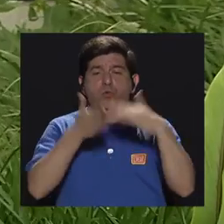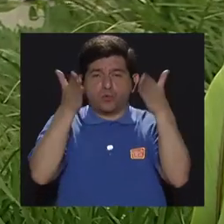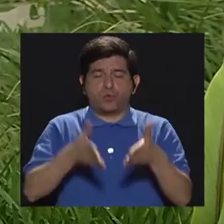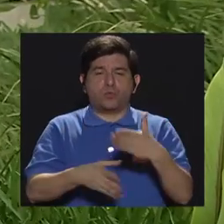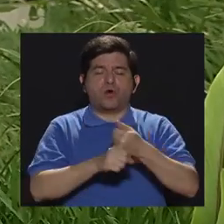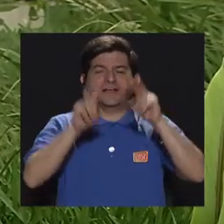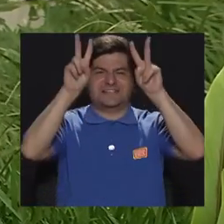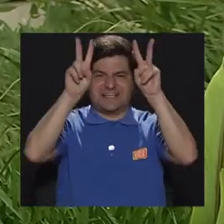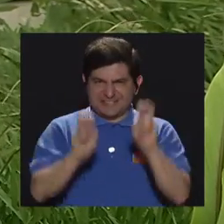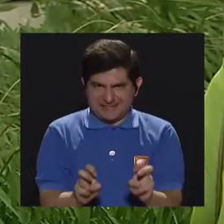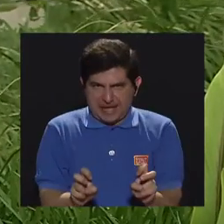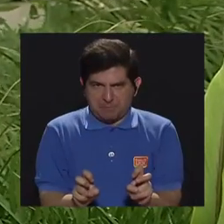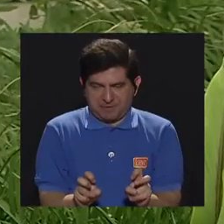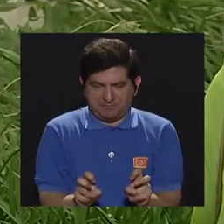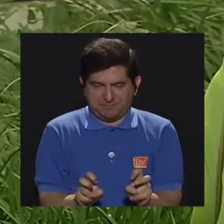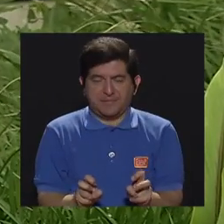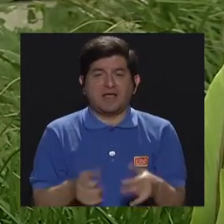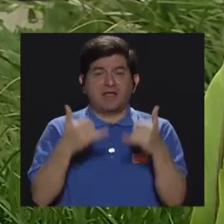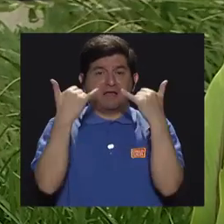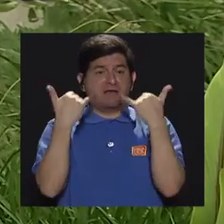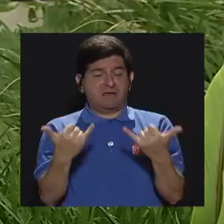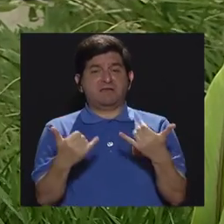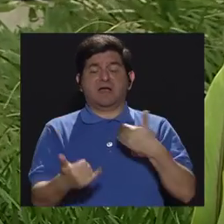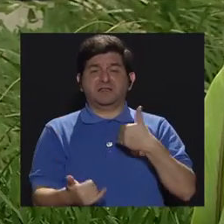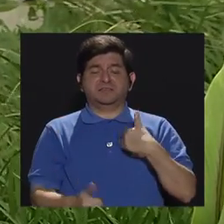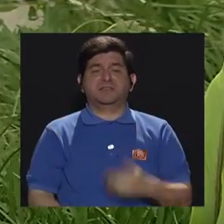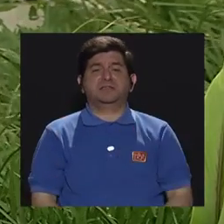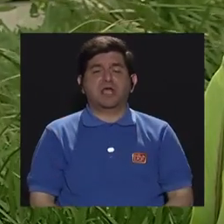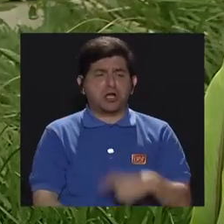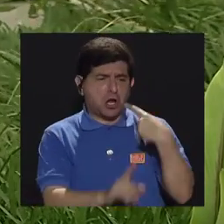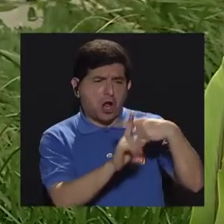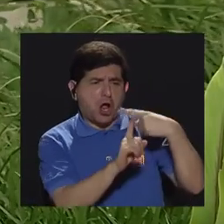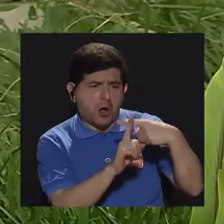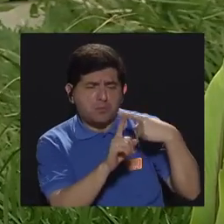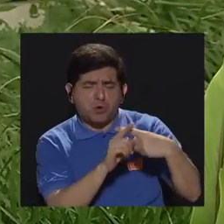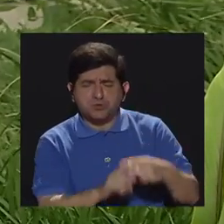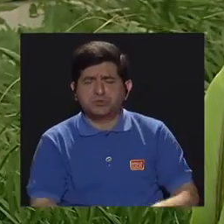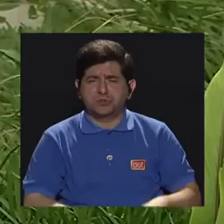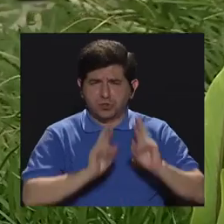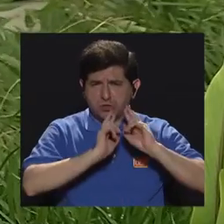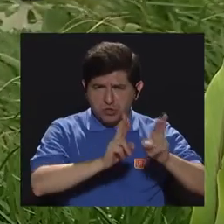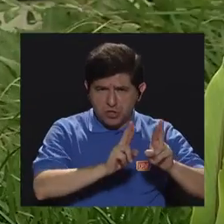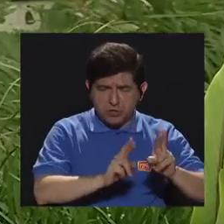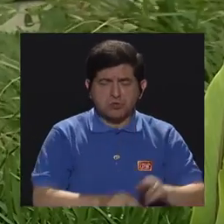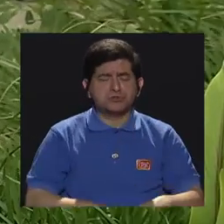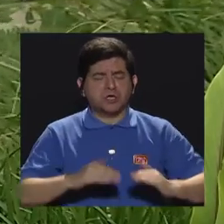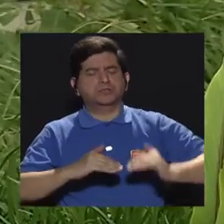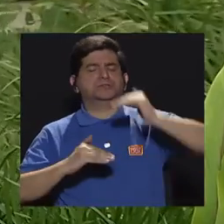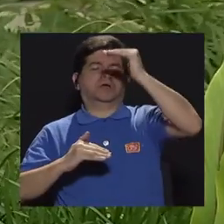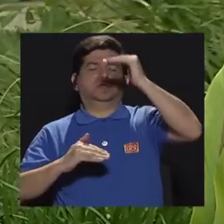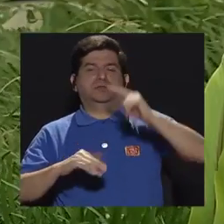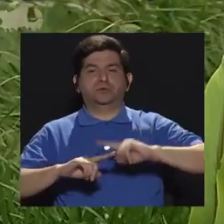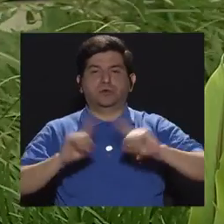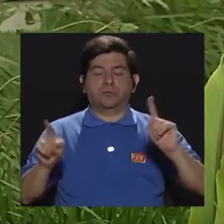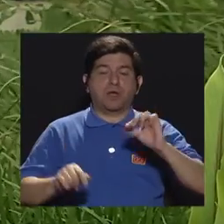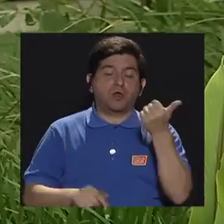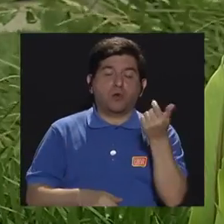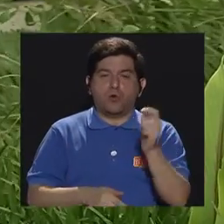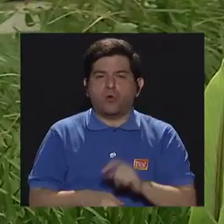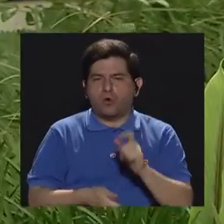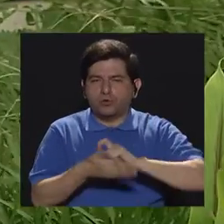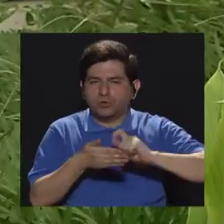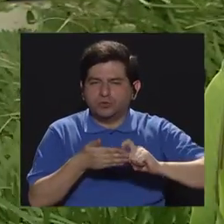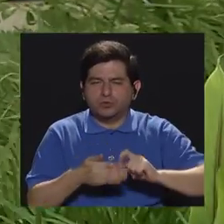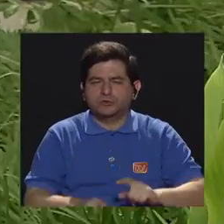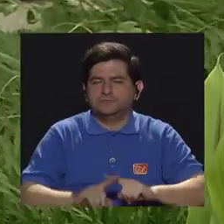realicen los exámenes y ya si tiene un rendimiento positivo en esos exámenes, pues tiene un rendimiento alto. Pero hay otros autores que